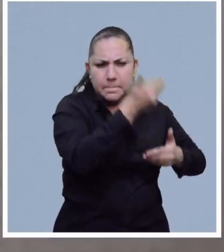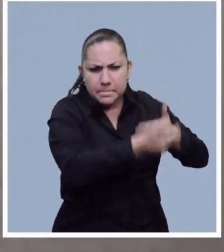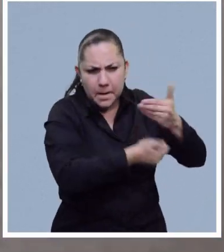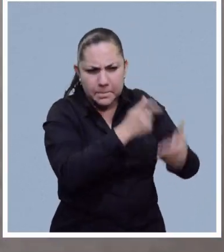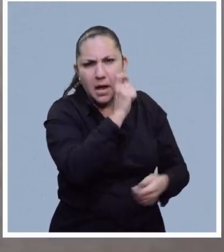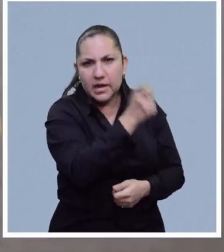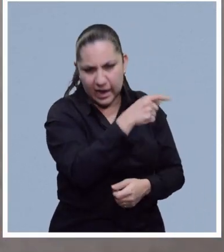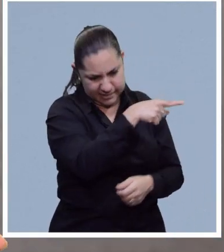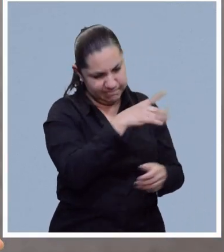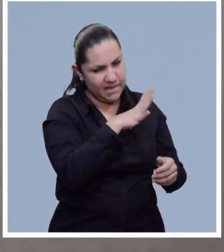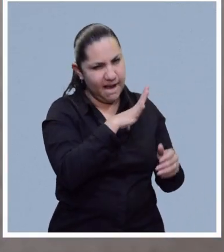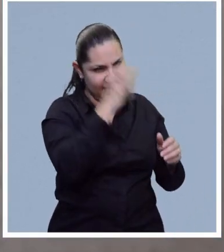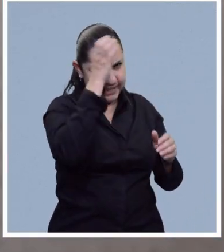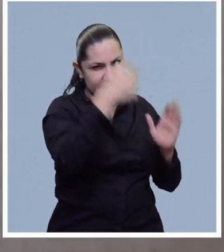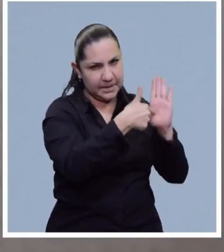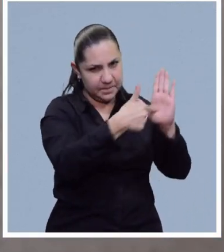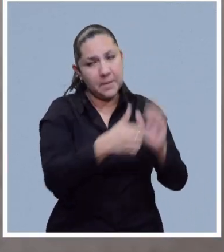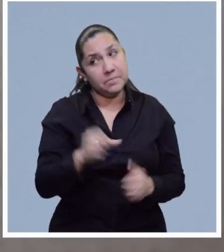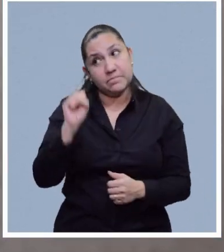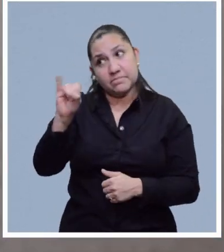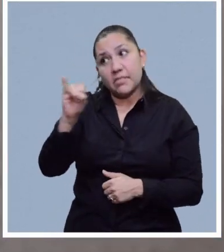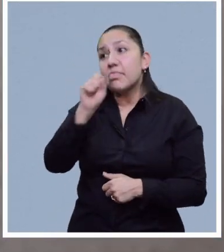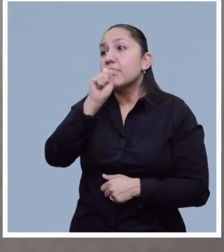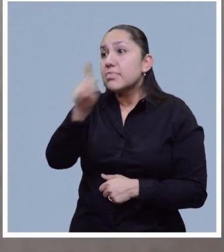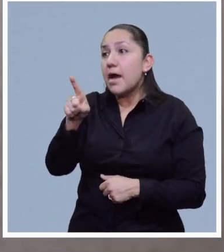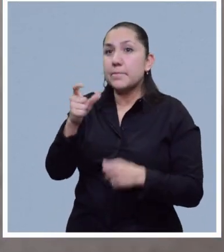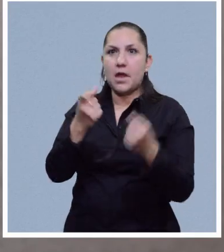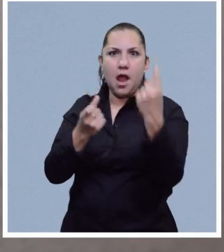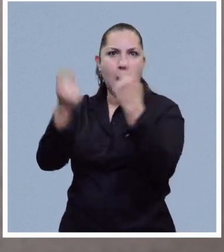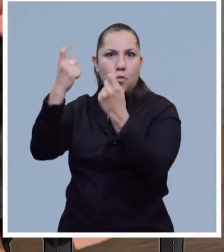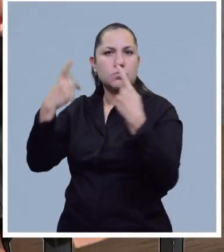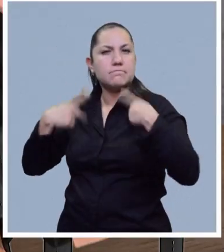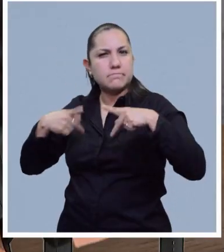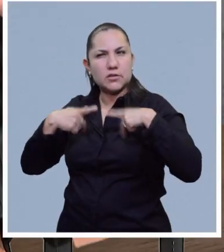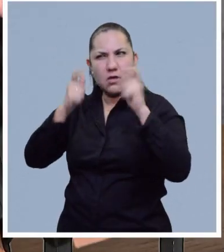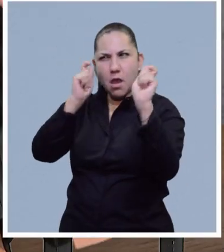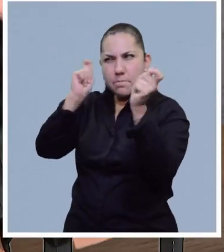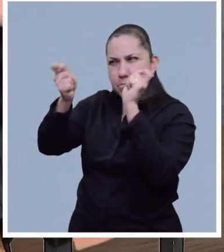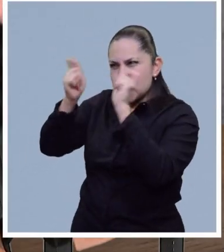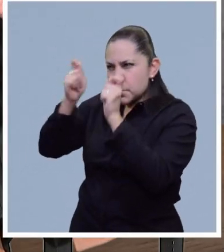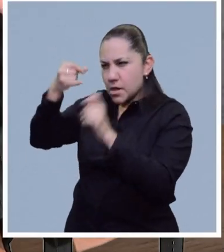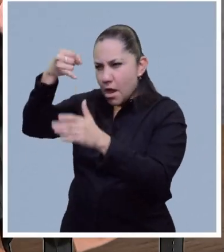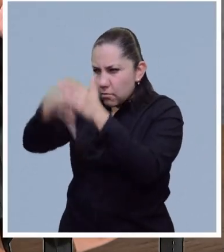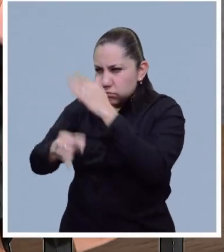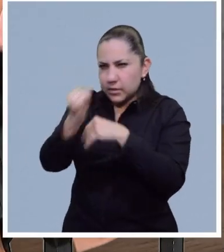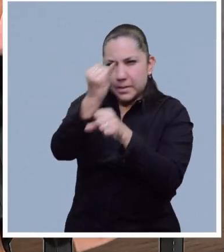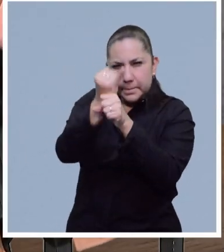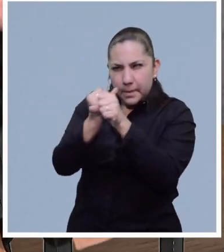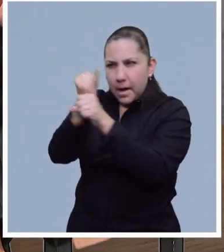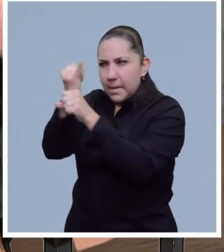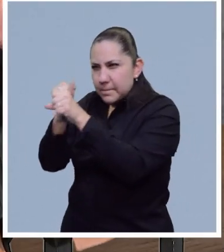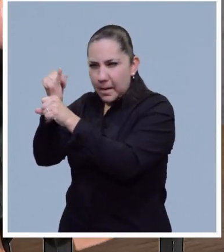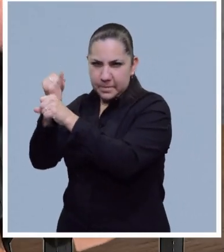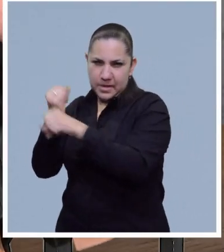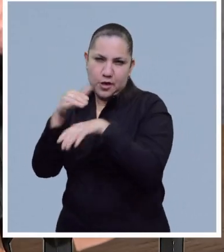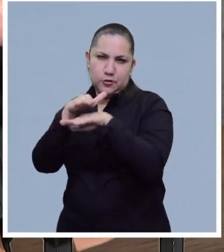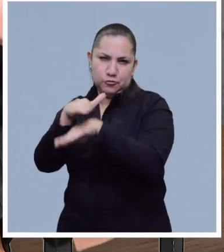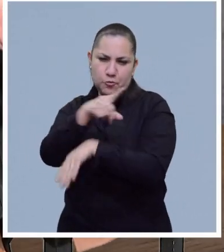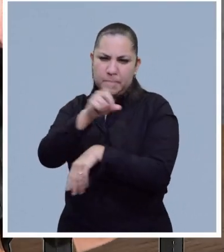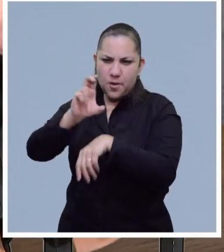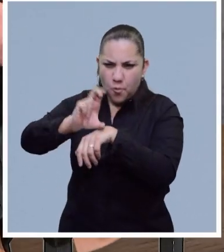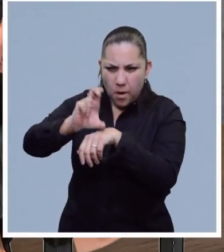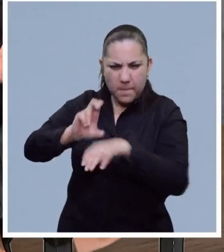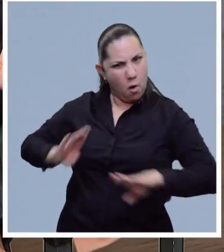la ciencia, sino también todas estas investigaciones que han realizado pues los especialistas a lo largo de los años sobre las diferentes